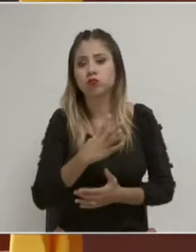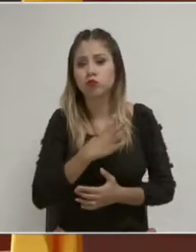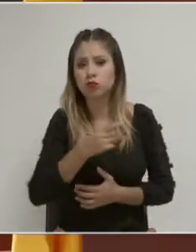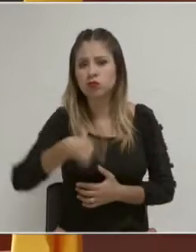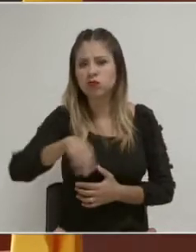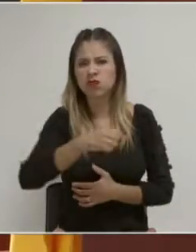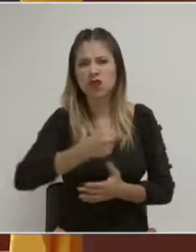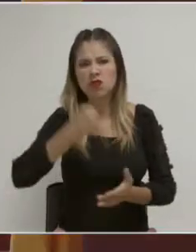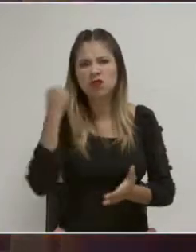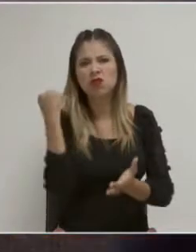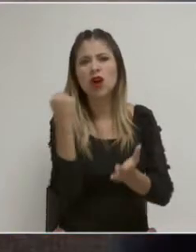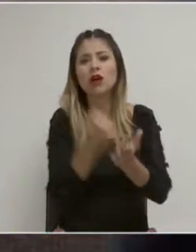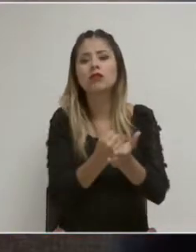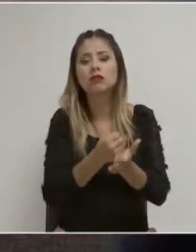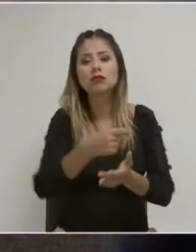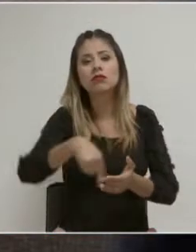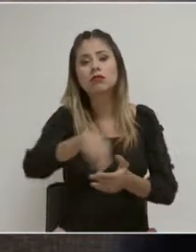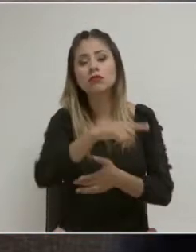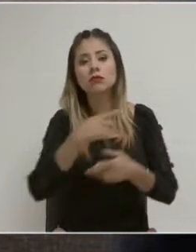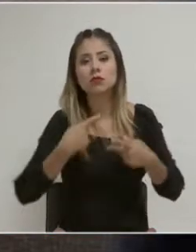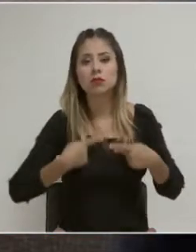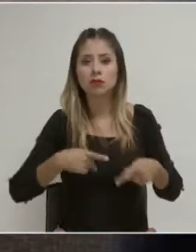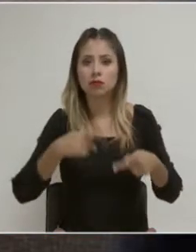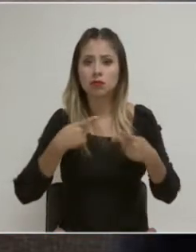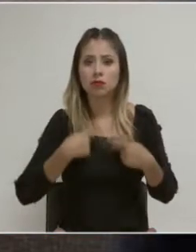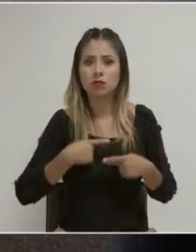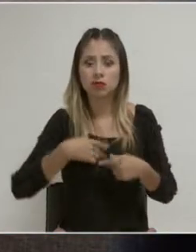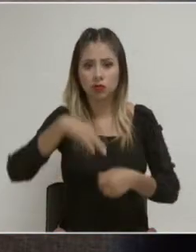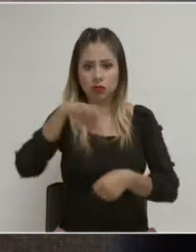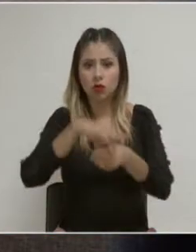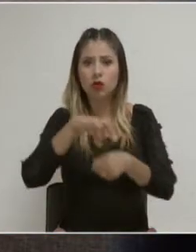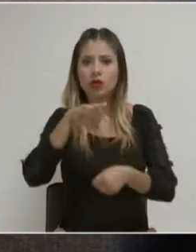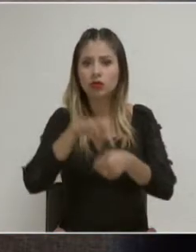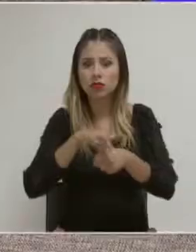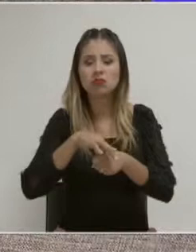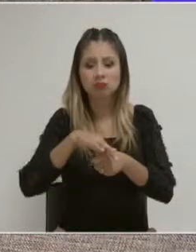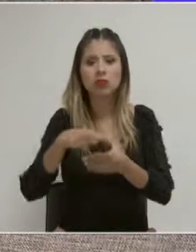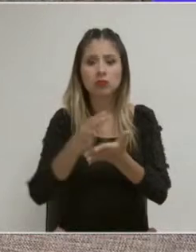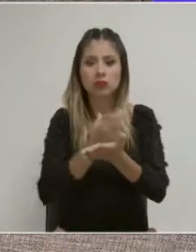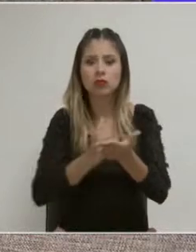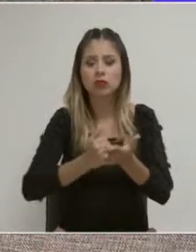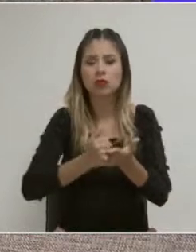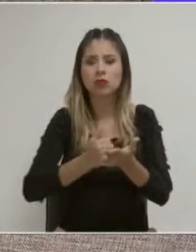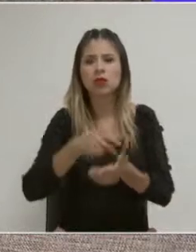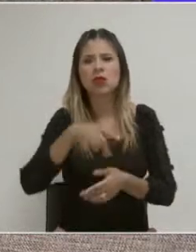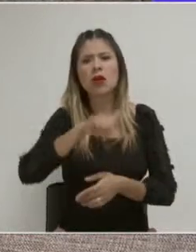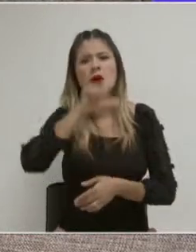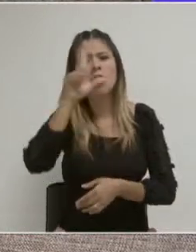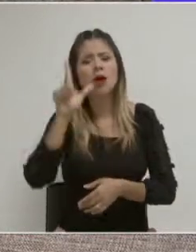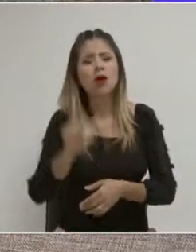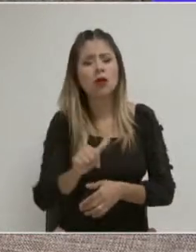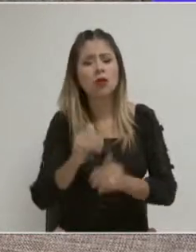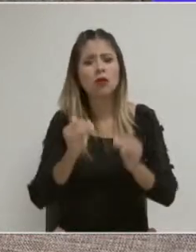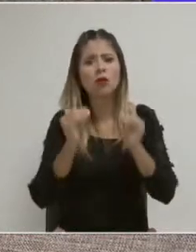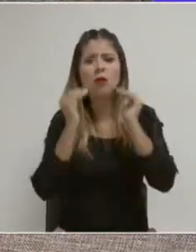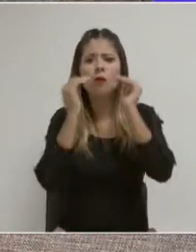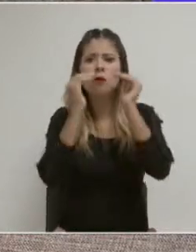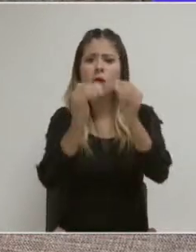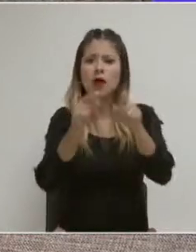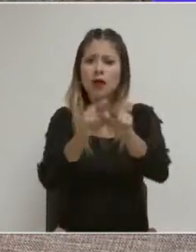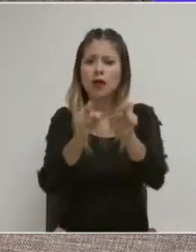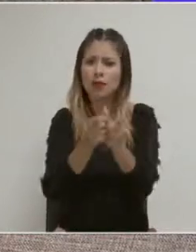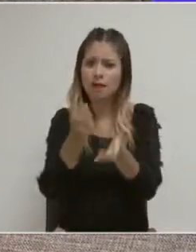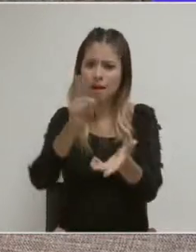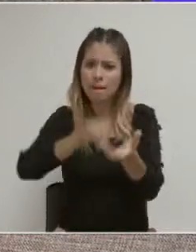o obligaban a que fueran en ciertas candidaturas. Y después se fue pensando en que esta paridad se reflejara también en los